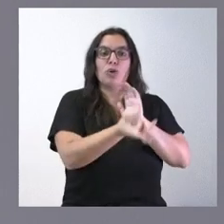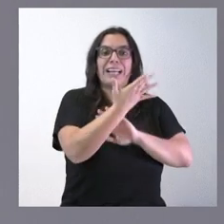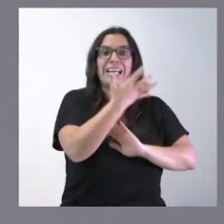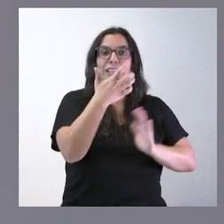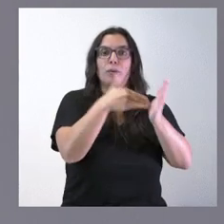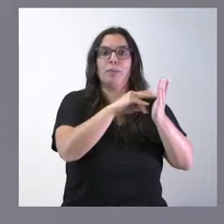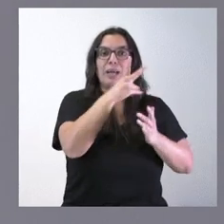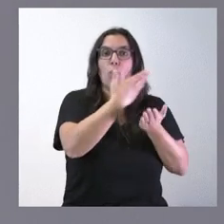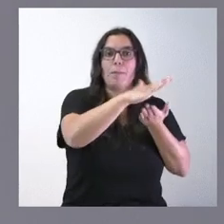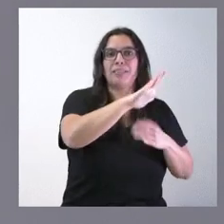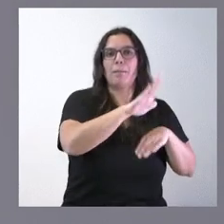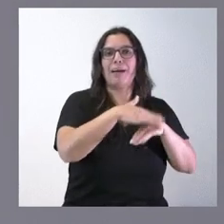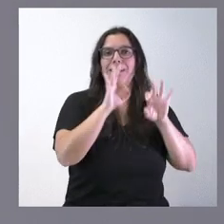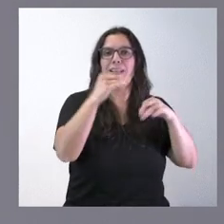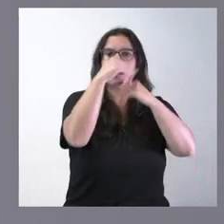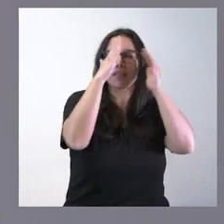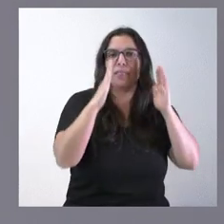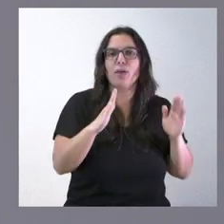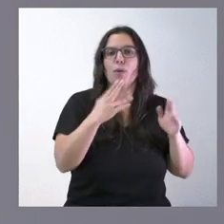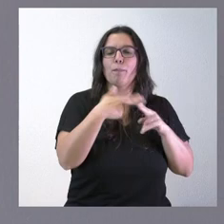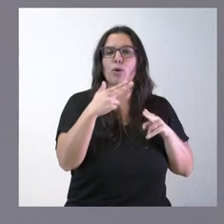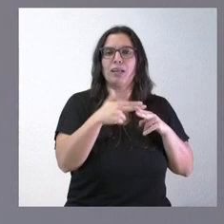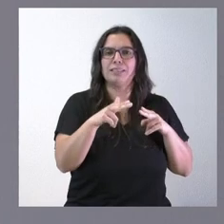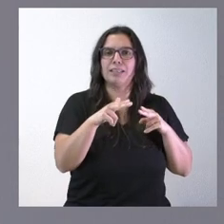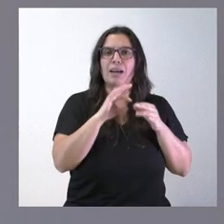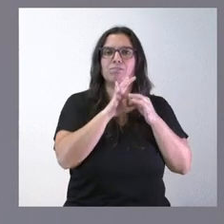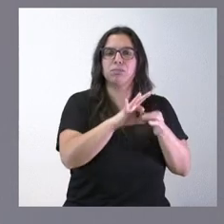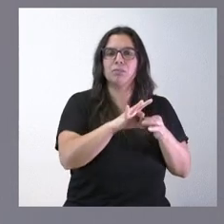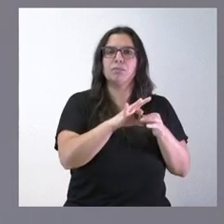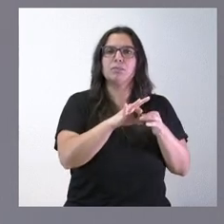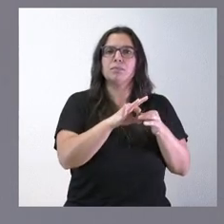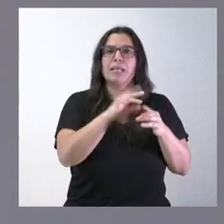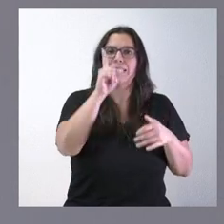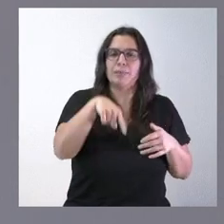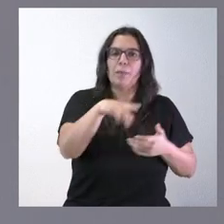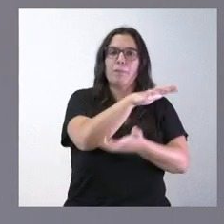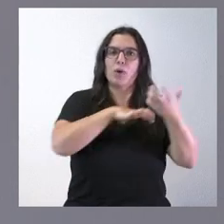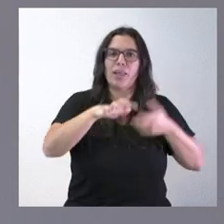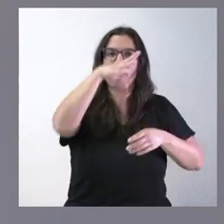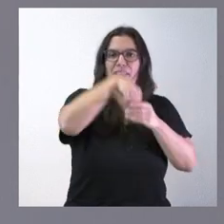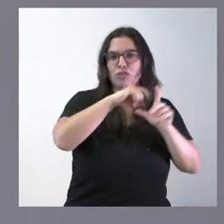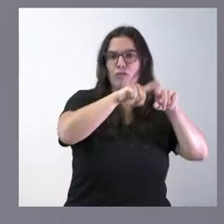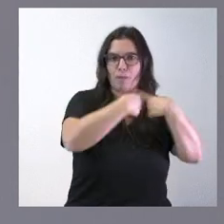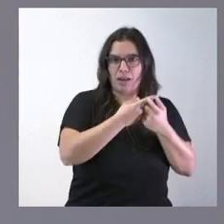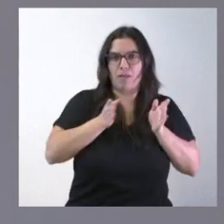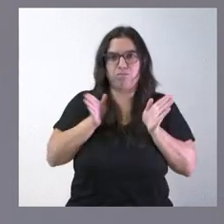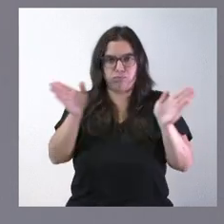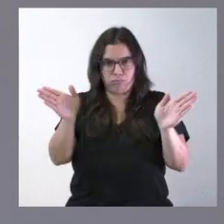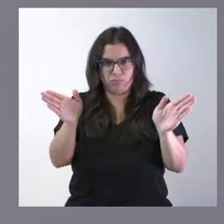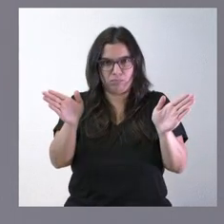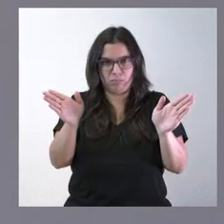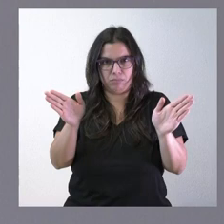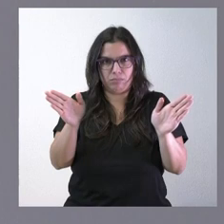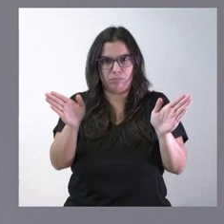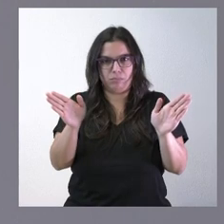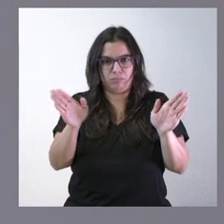euros para una política que es la política también de violencia en el ámbito familiar y que una